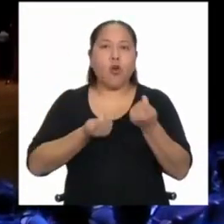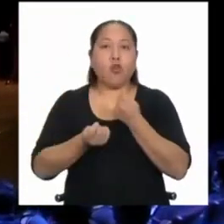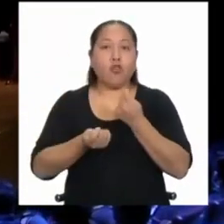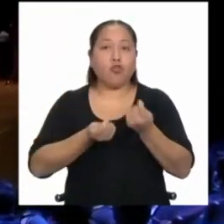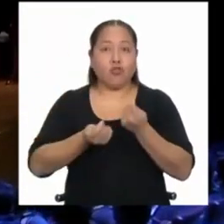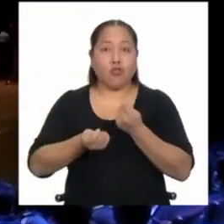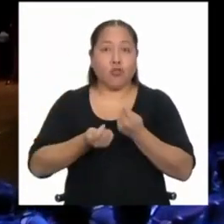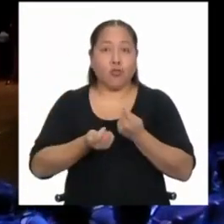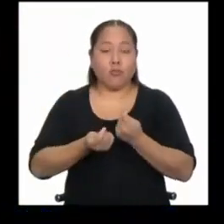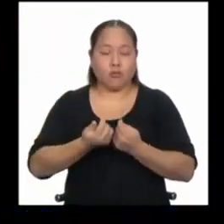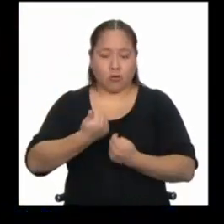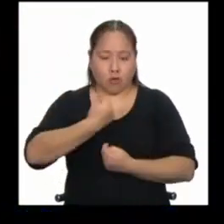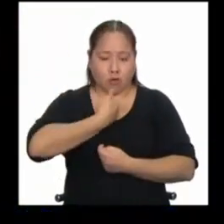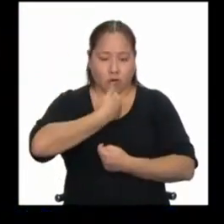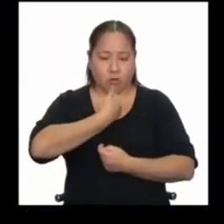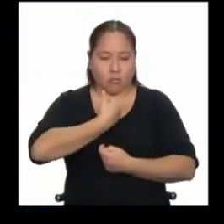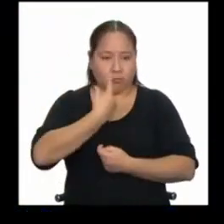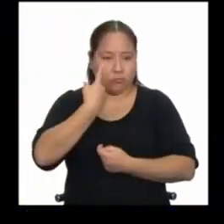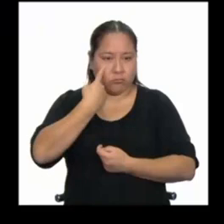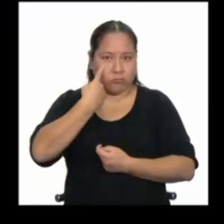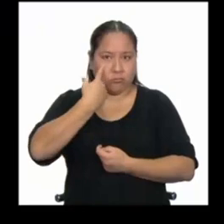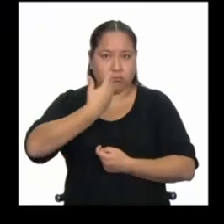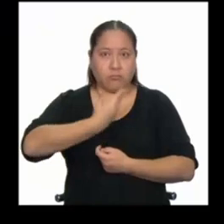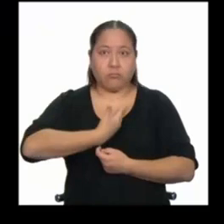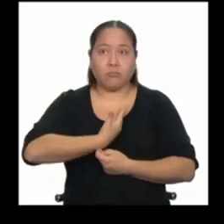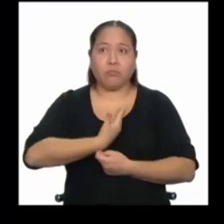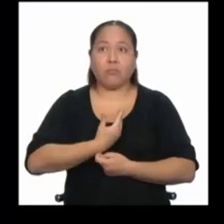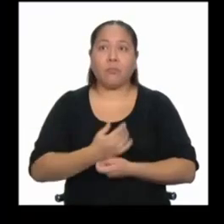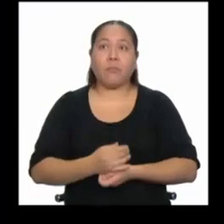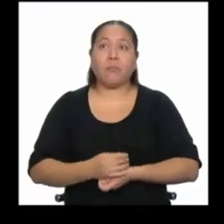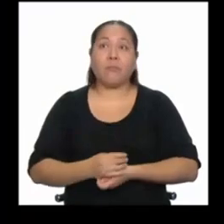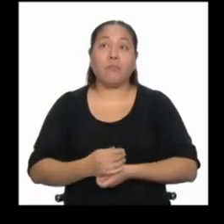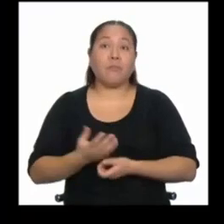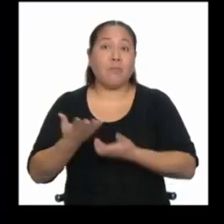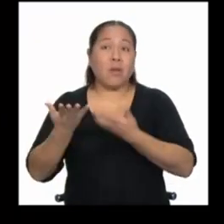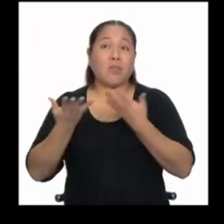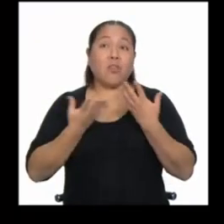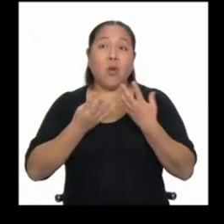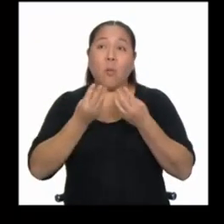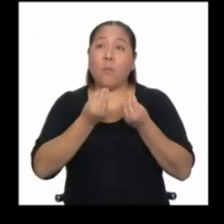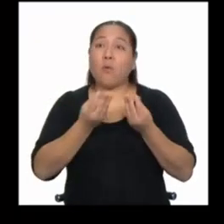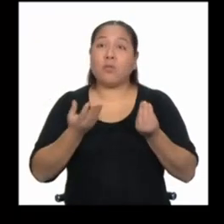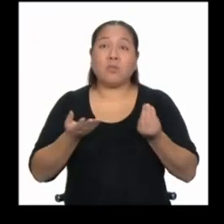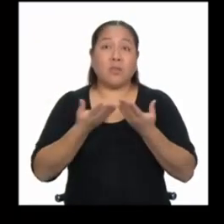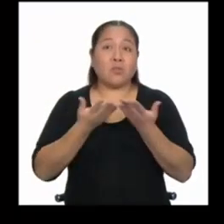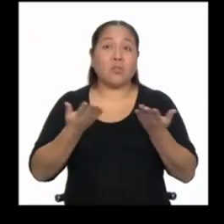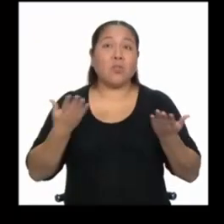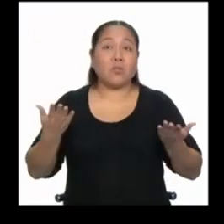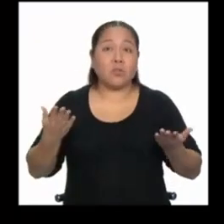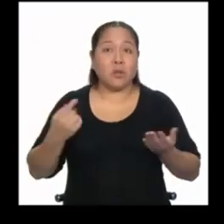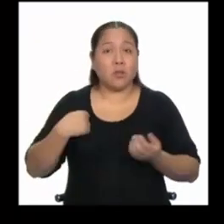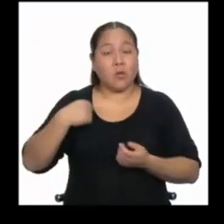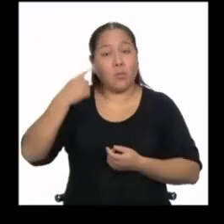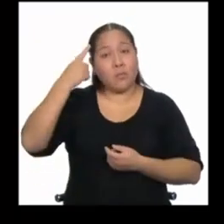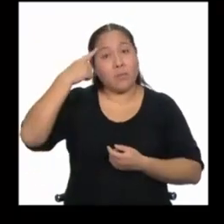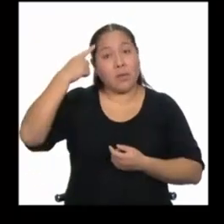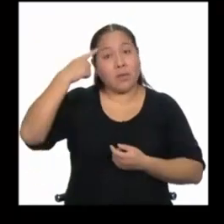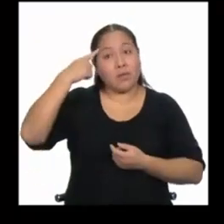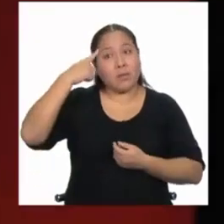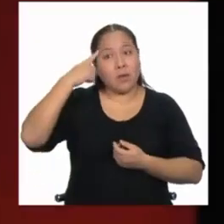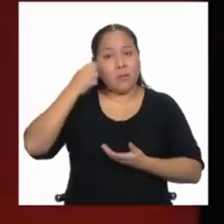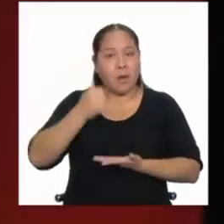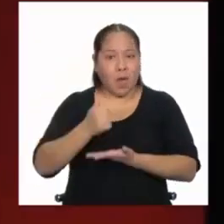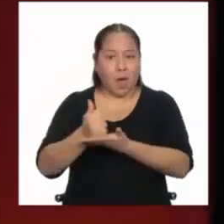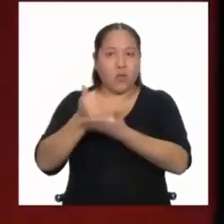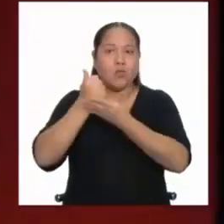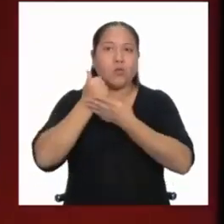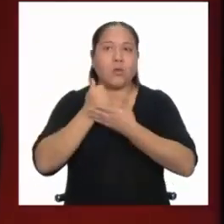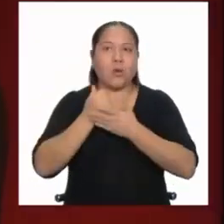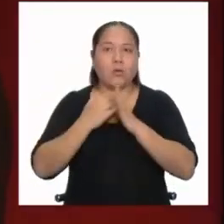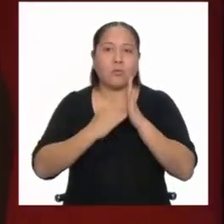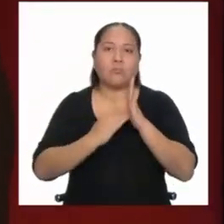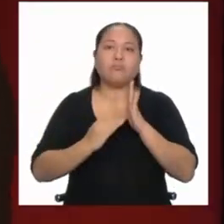dio autoconocimiento. Me dio una serie de herramientas que yo considero que me hicieron salir adelante en la vida.